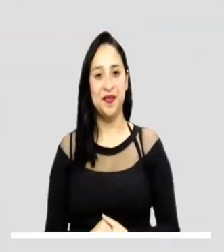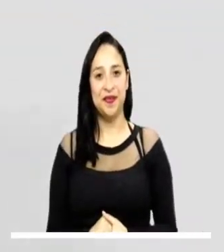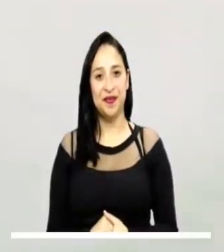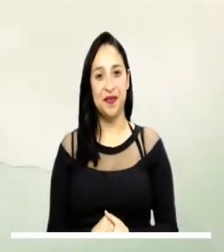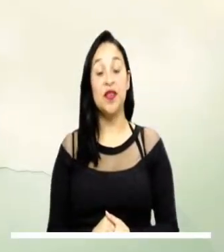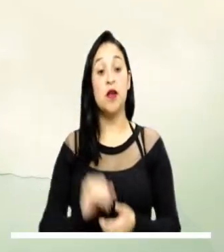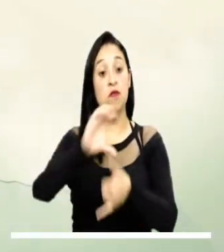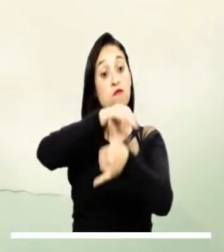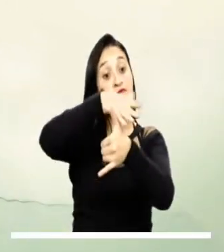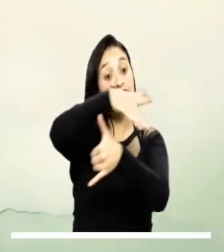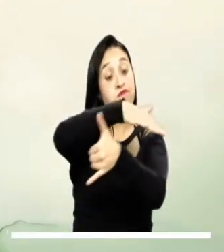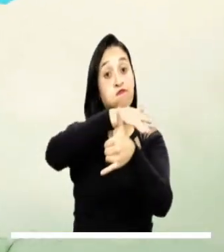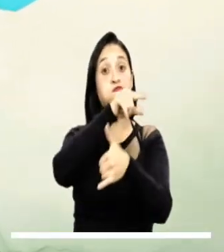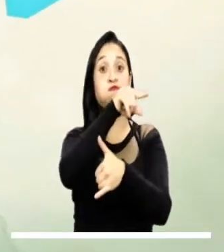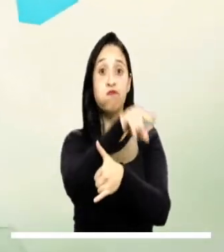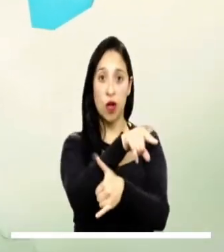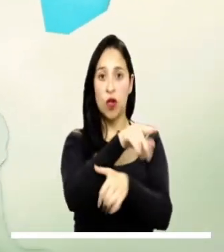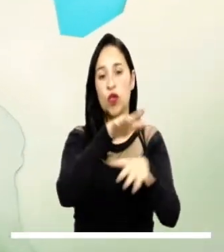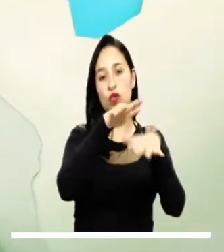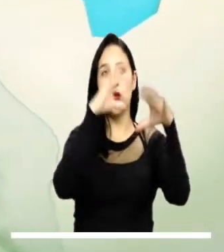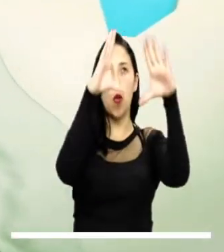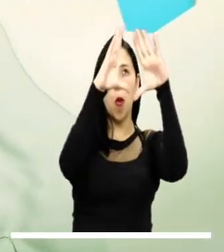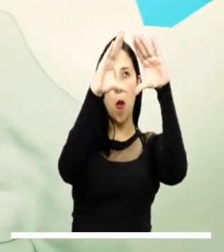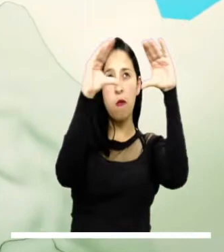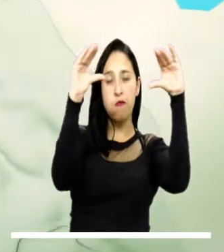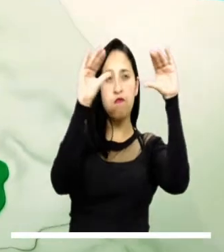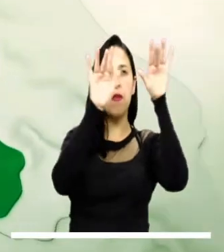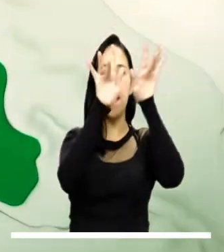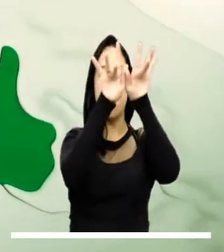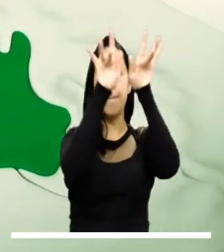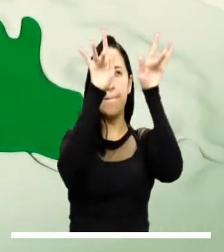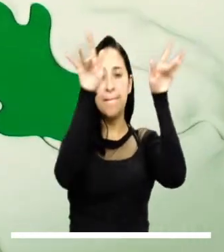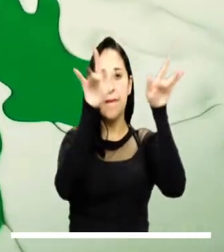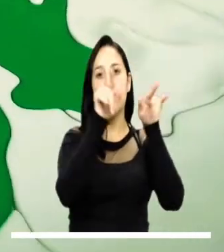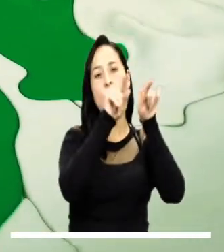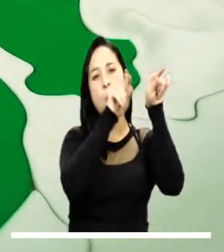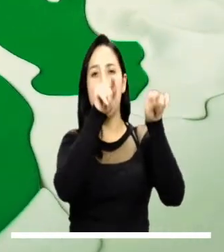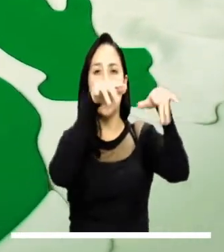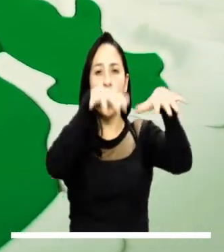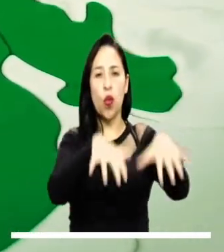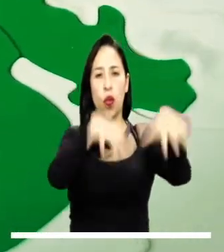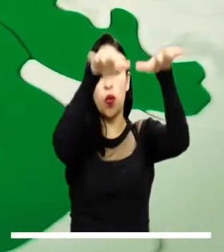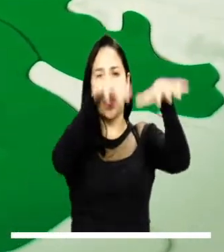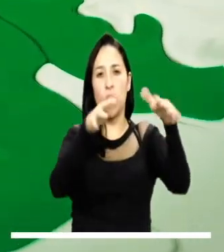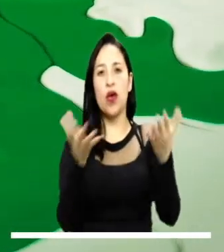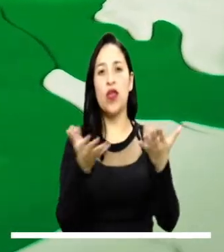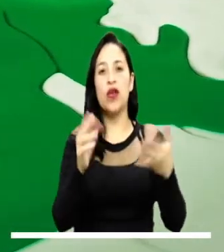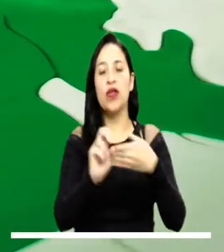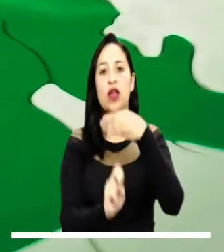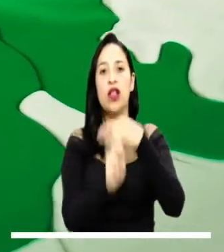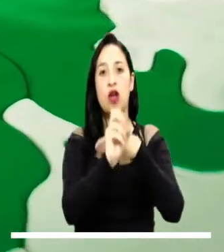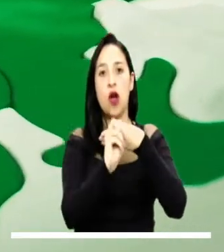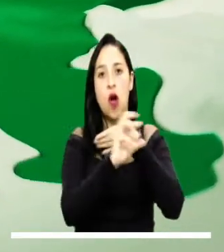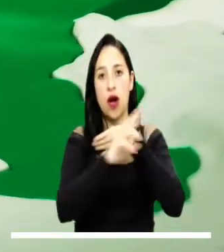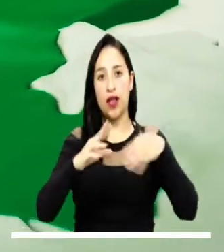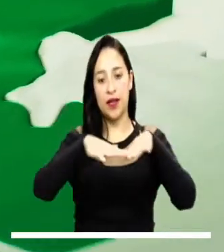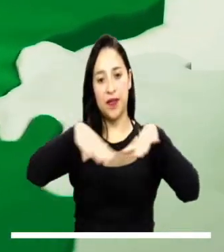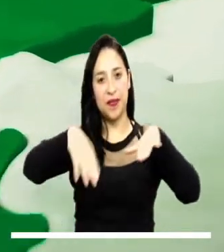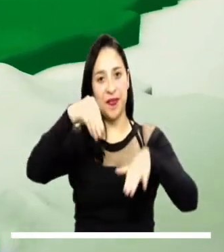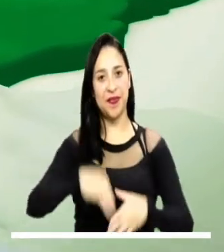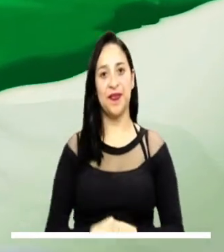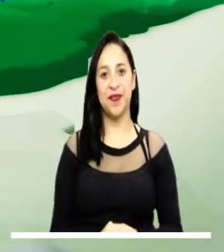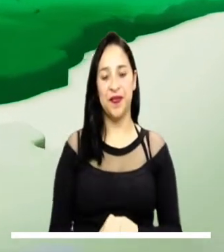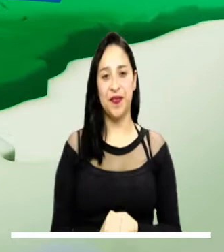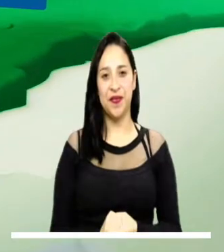El Caribe colombiano permanecerá con un cielo despejado, sin embargo, no se descartan lluvias ligeras al nororiente de Magdalena.